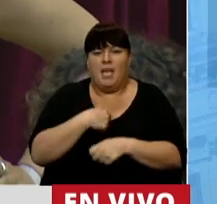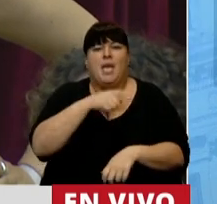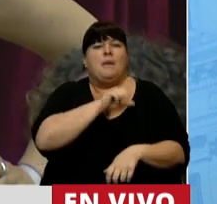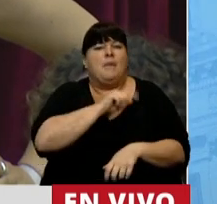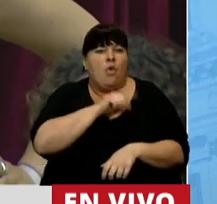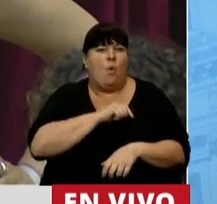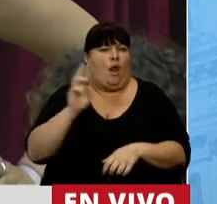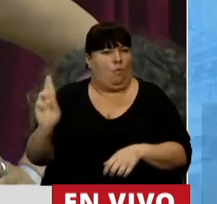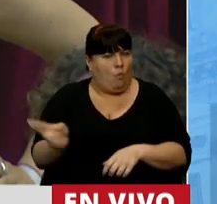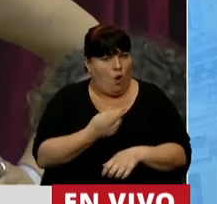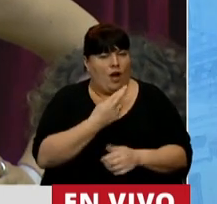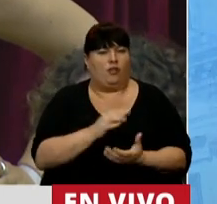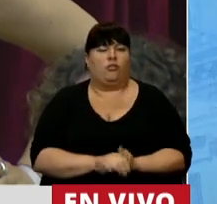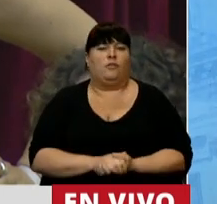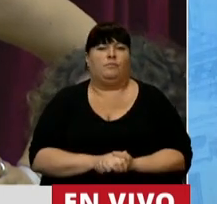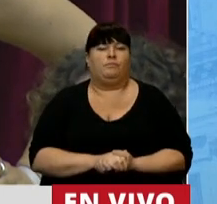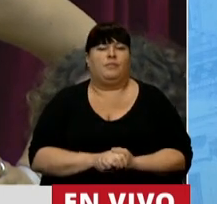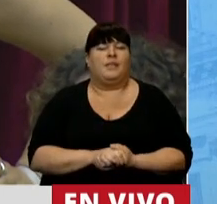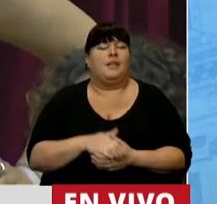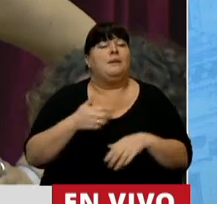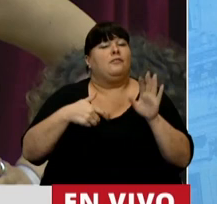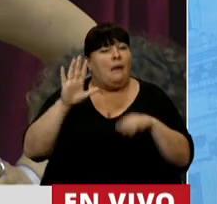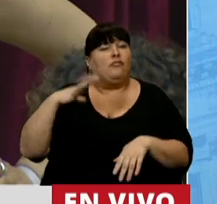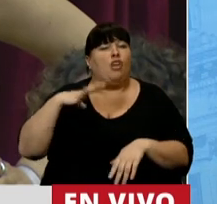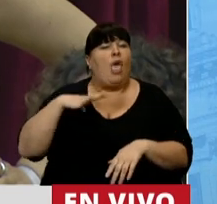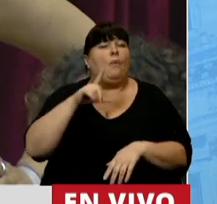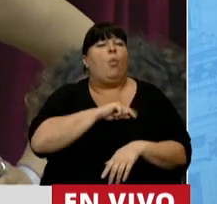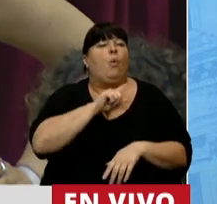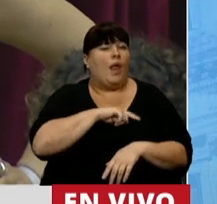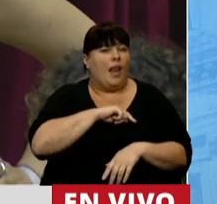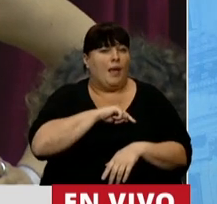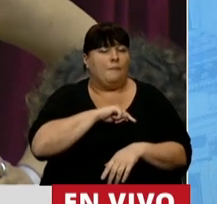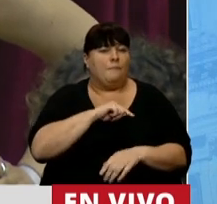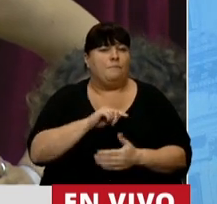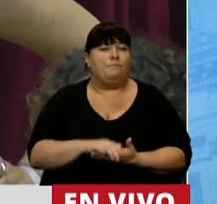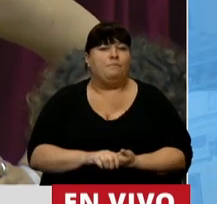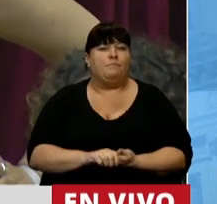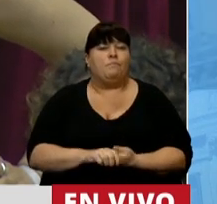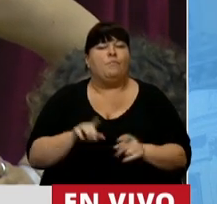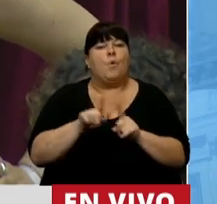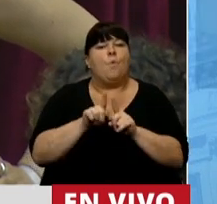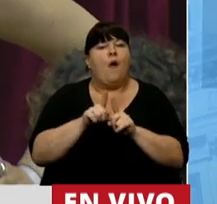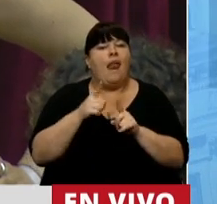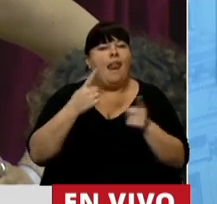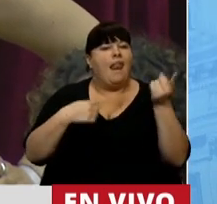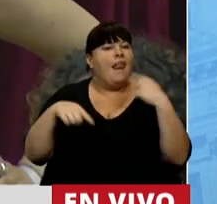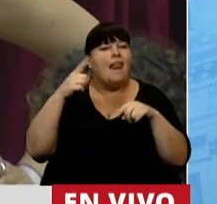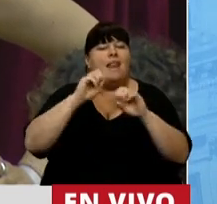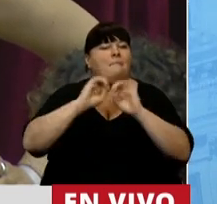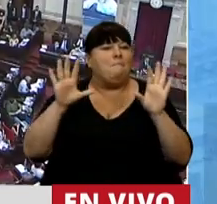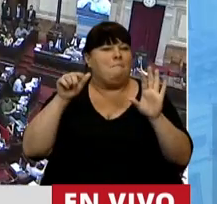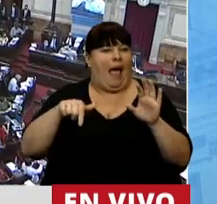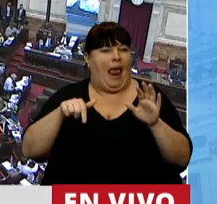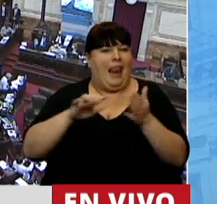duelen los muertos. Y más aún, me duele que se haya gestionado tan mal